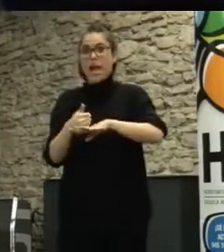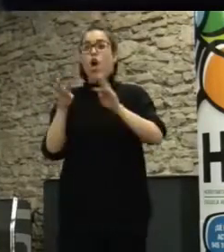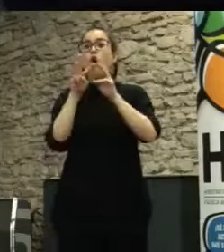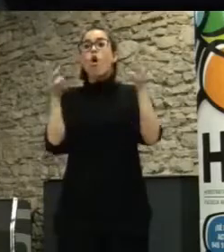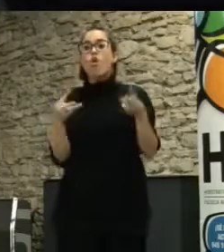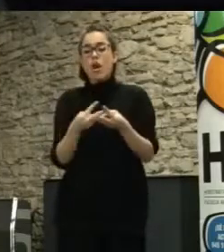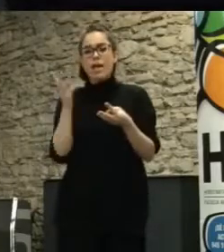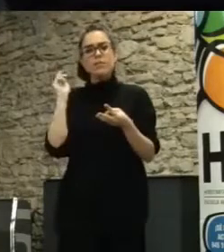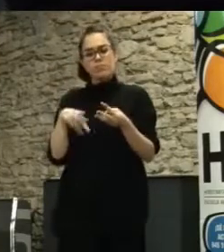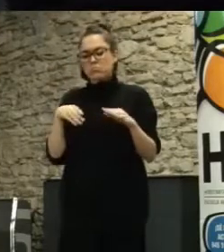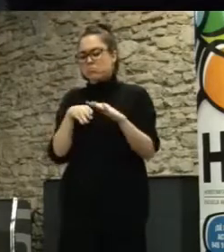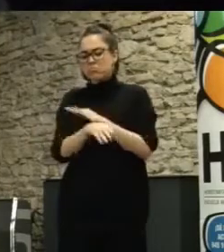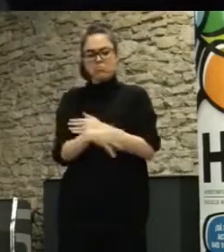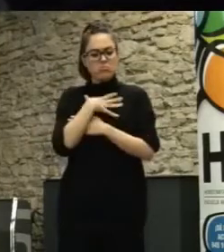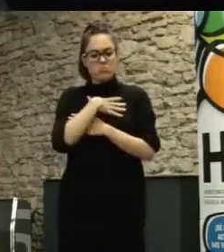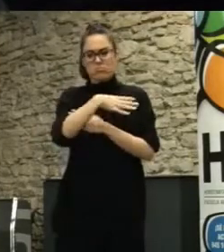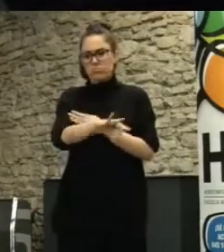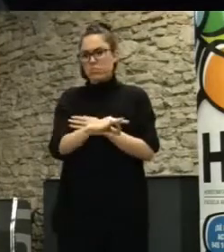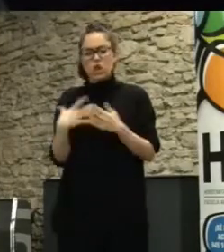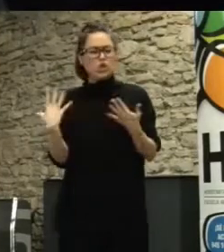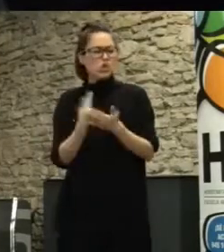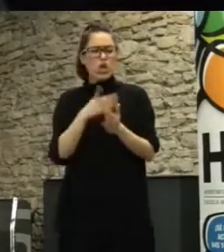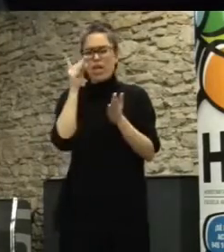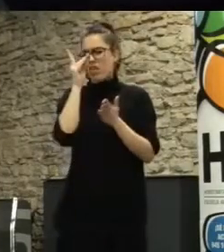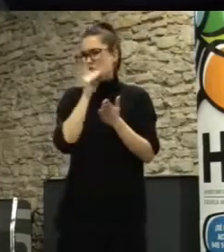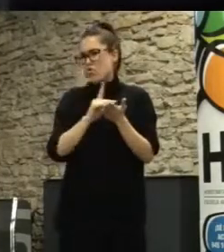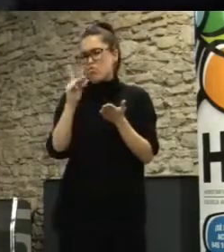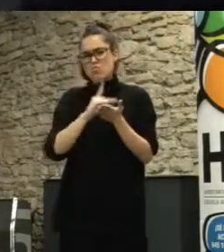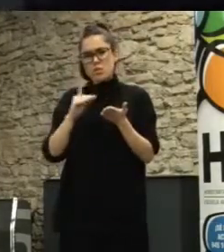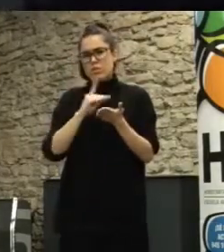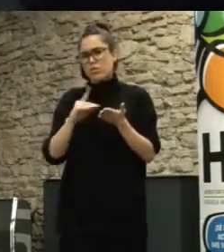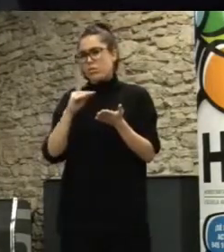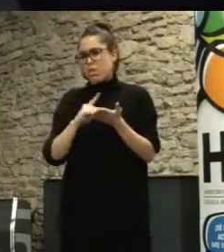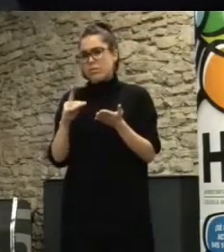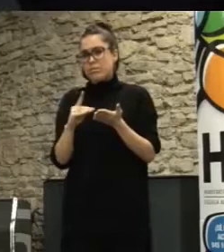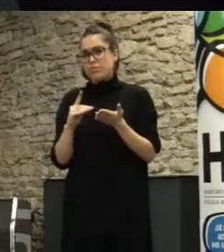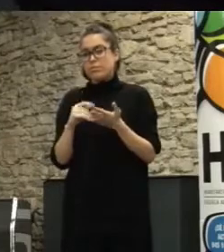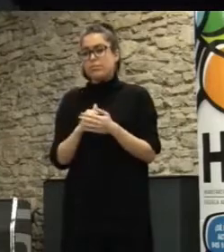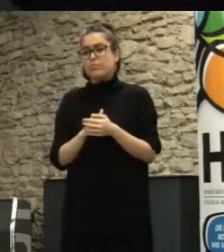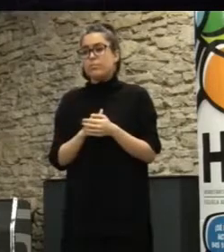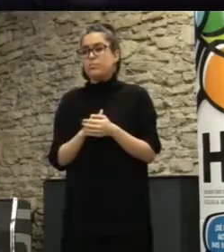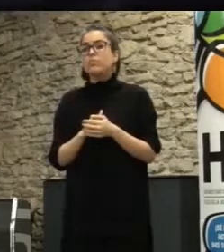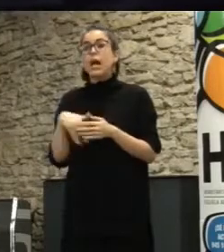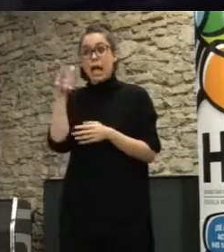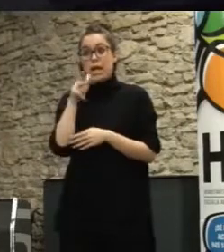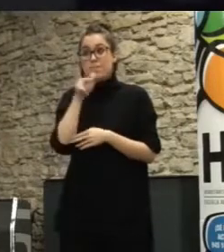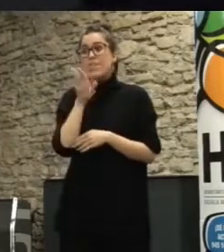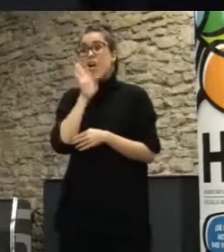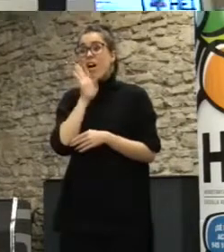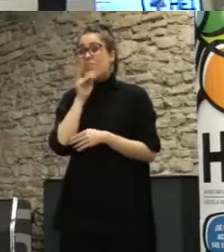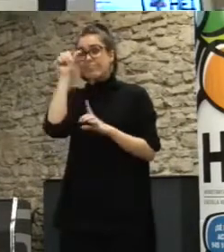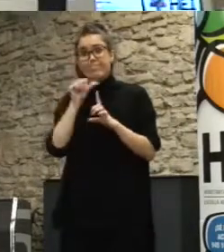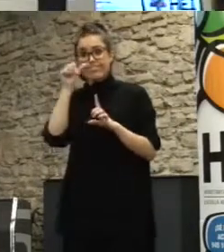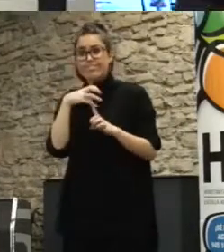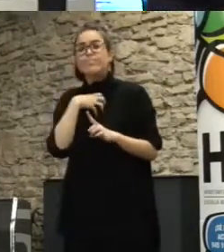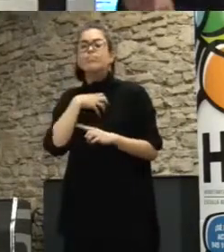nuestro portal con toda la documentación entre otras cosas el vídeo que nos mencionabas Bernardo vamos